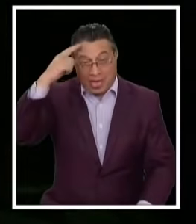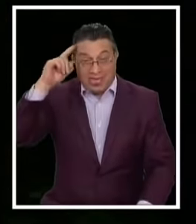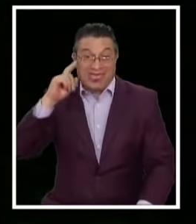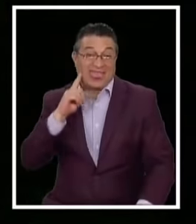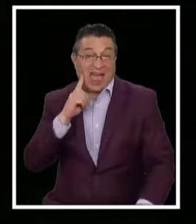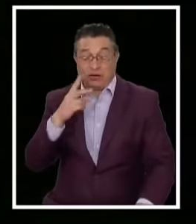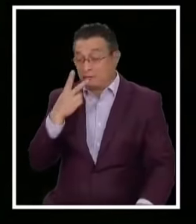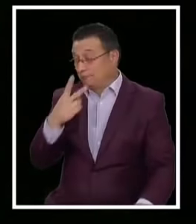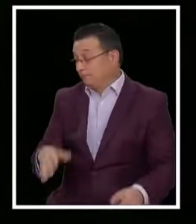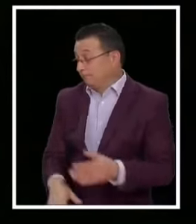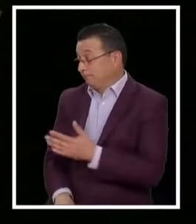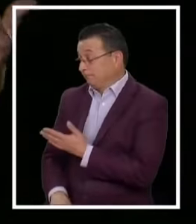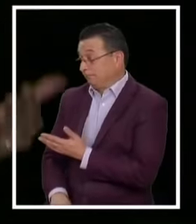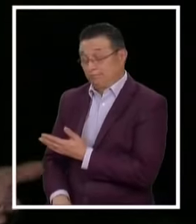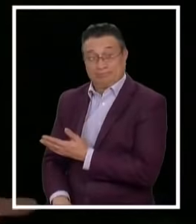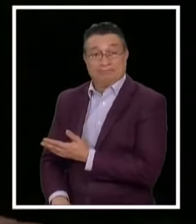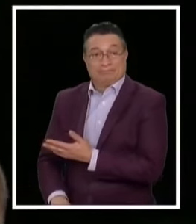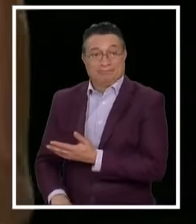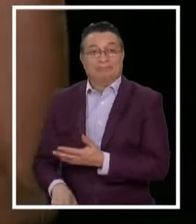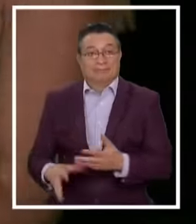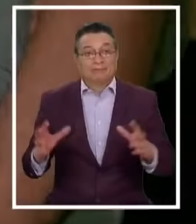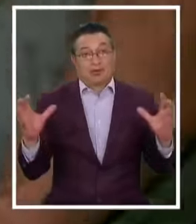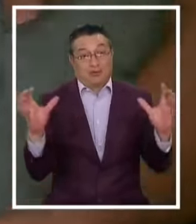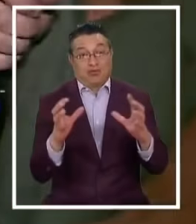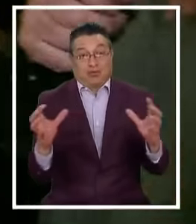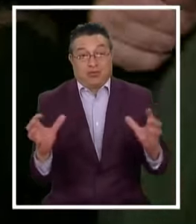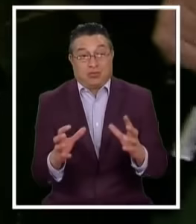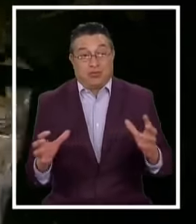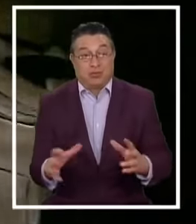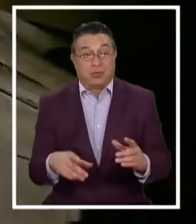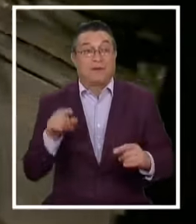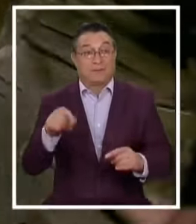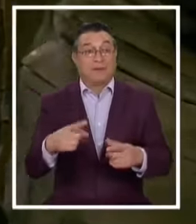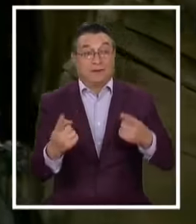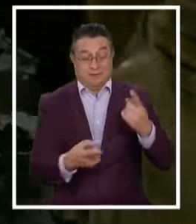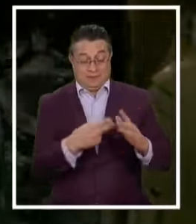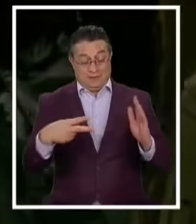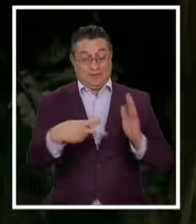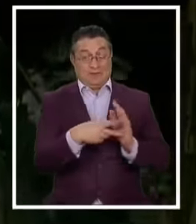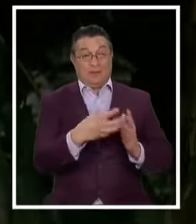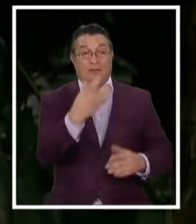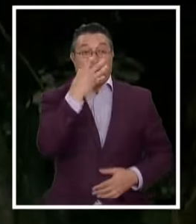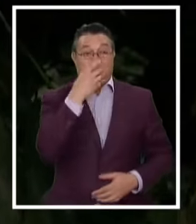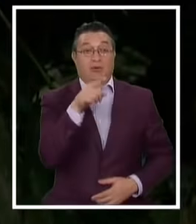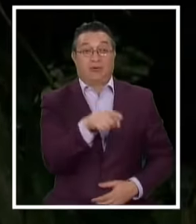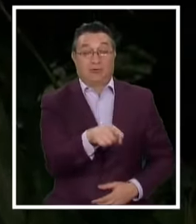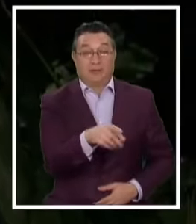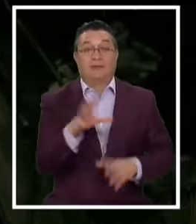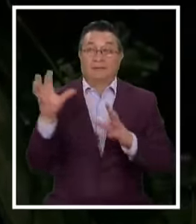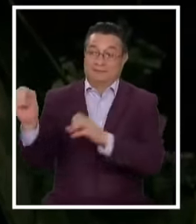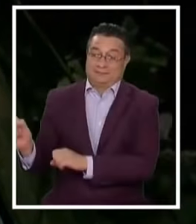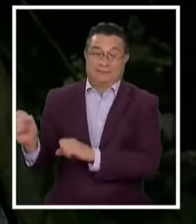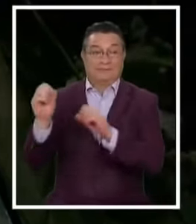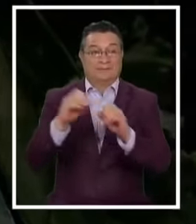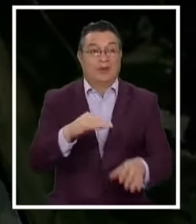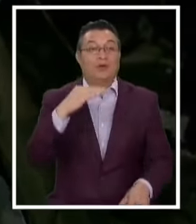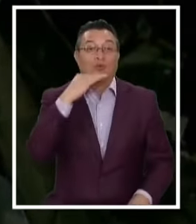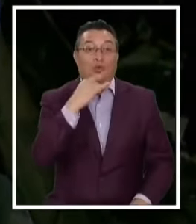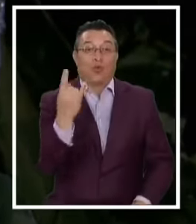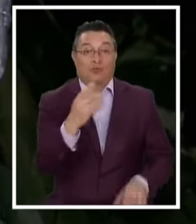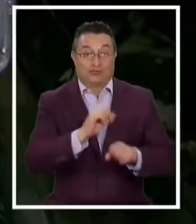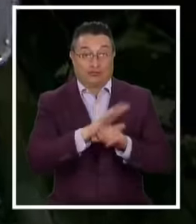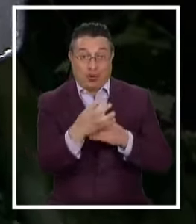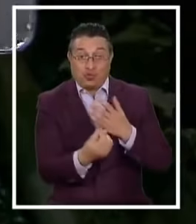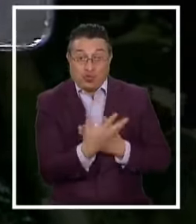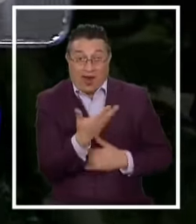ustedes Pueden ver Fueron gigantescos Por ejemplo Acá hay un ventilador Mecánico Que había sido traído Para la emergencia